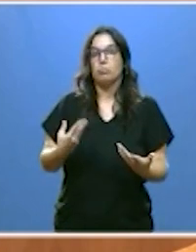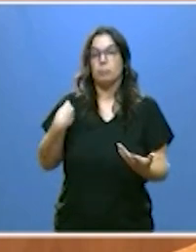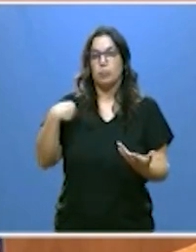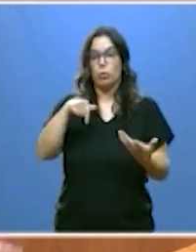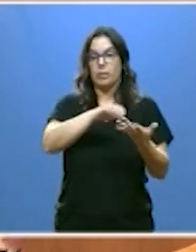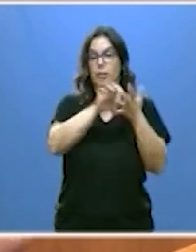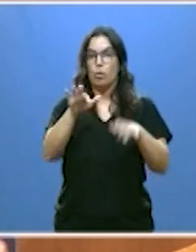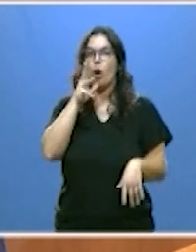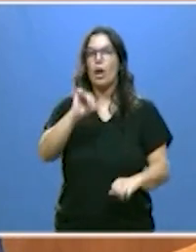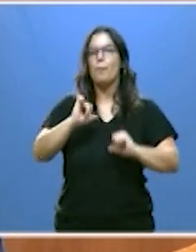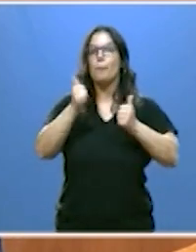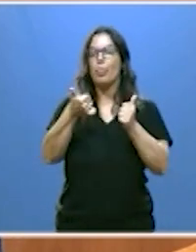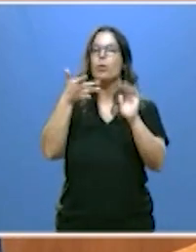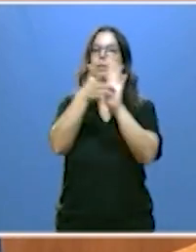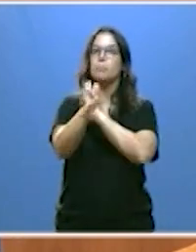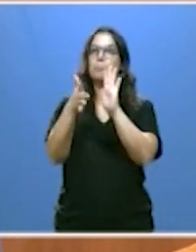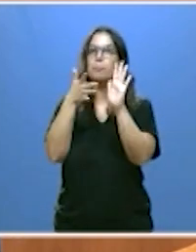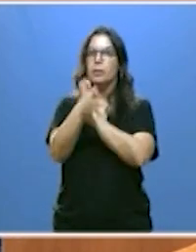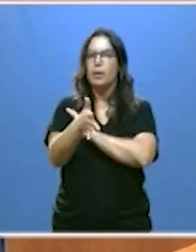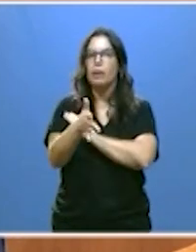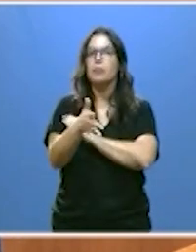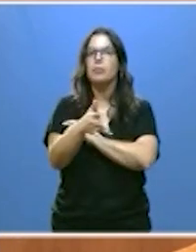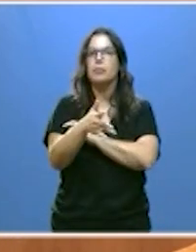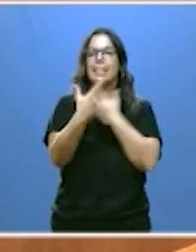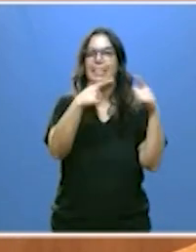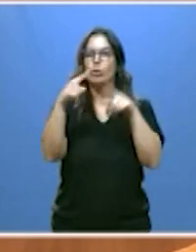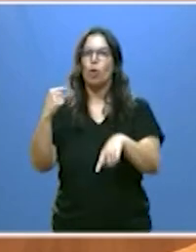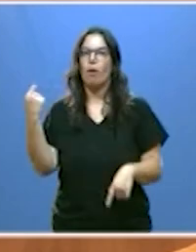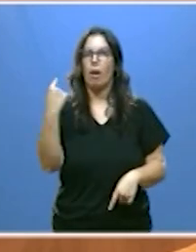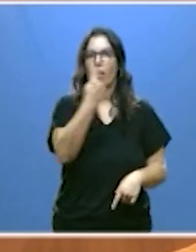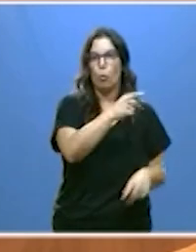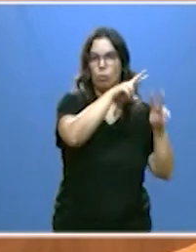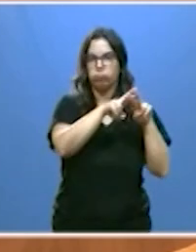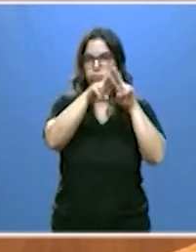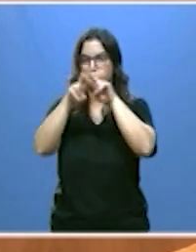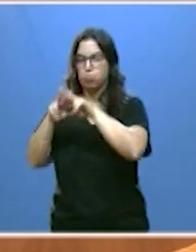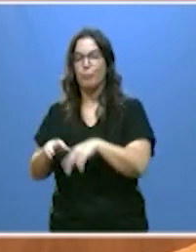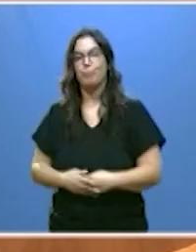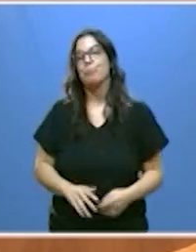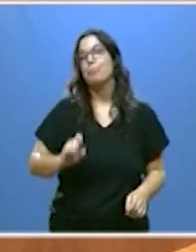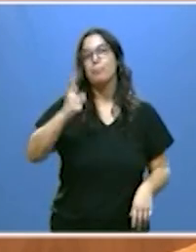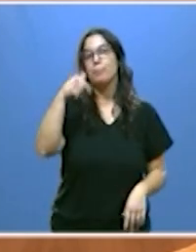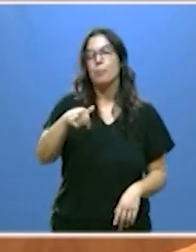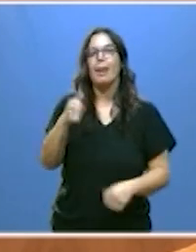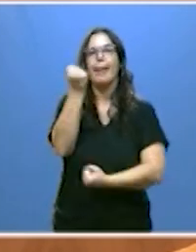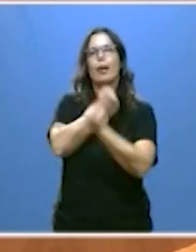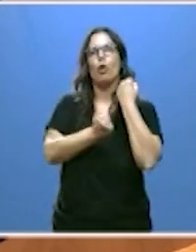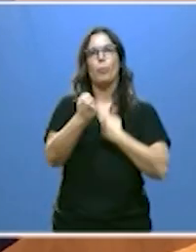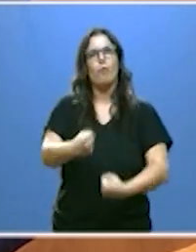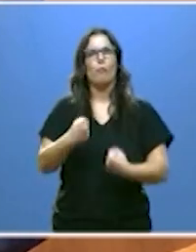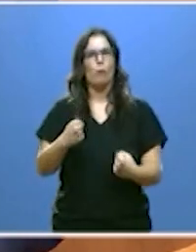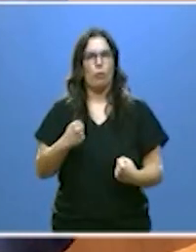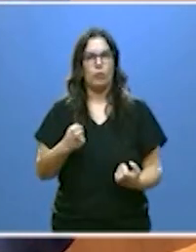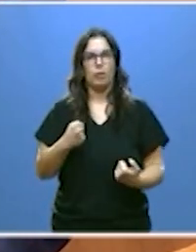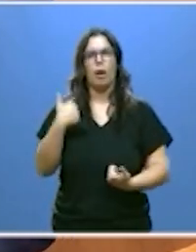y León paso a referirme ahora a sus diferentes sectores. Ante todo, señoría, tenemos hoy una economía fuerte